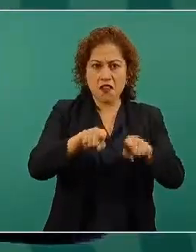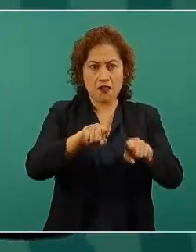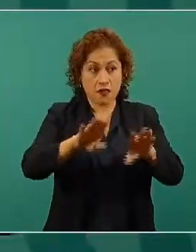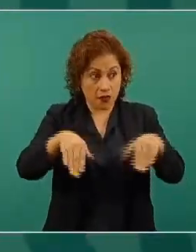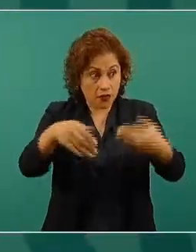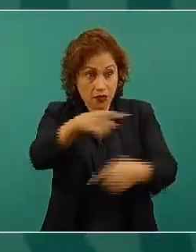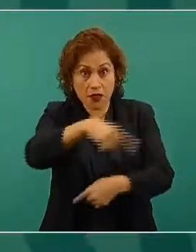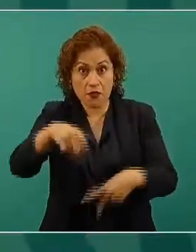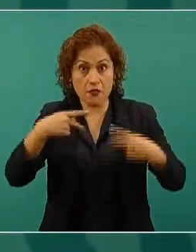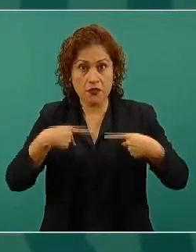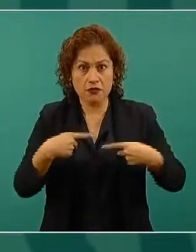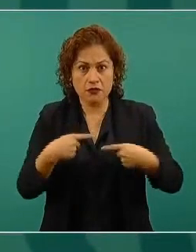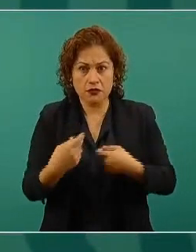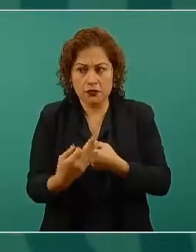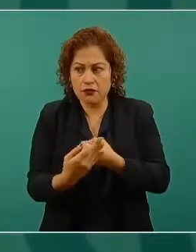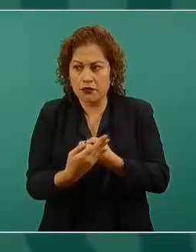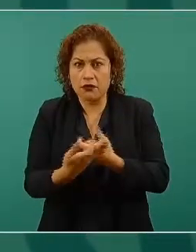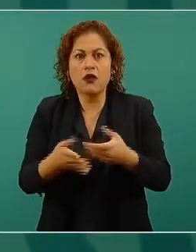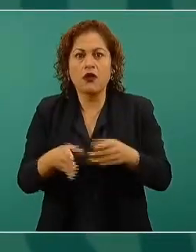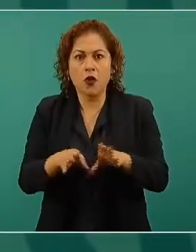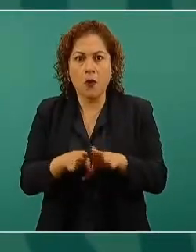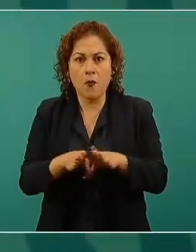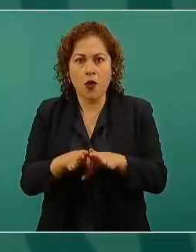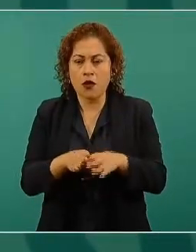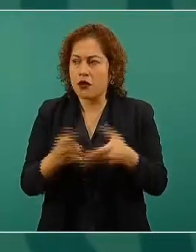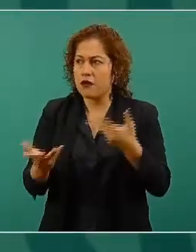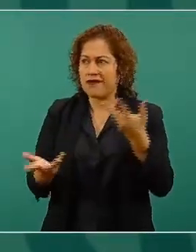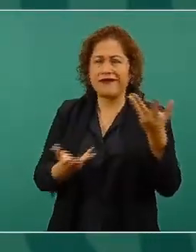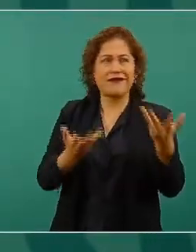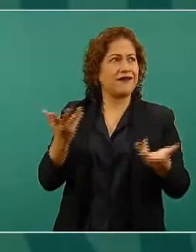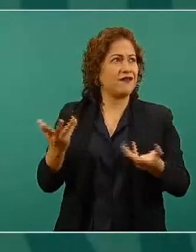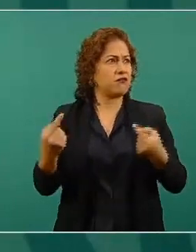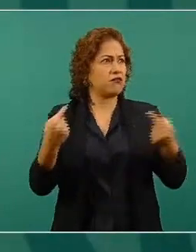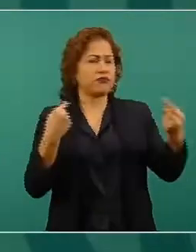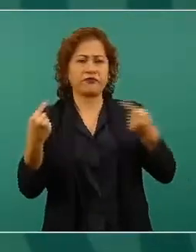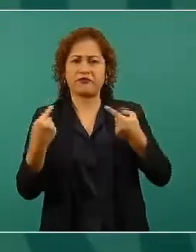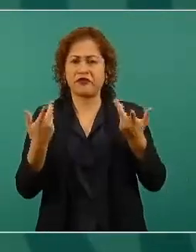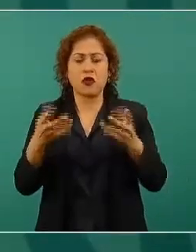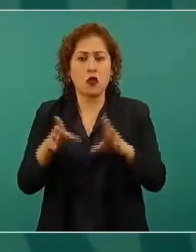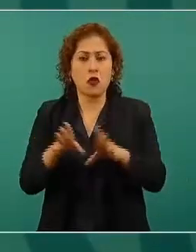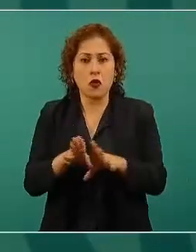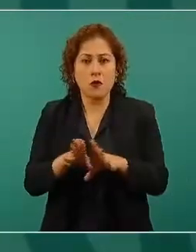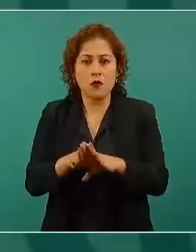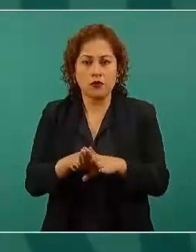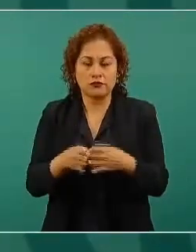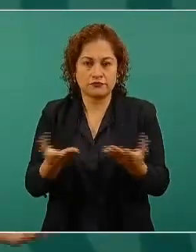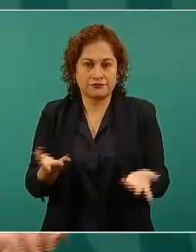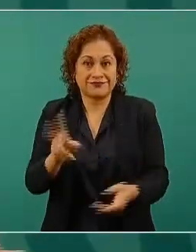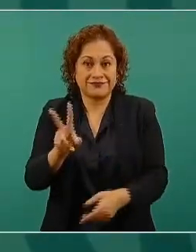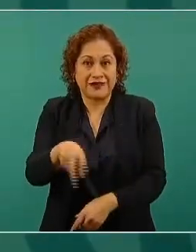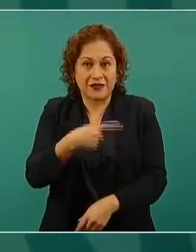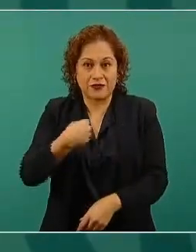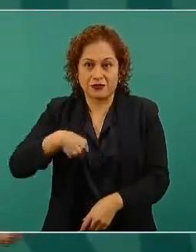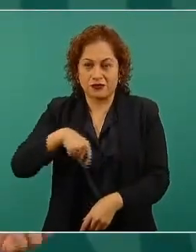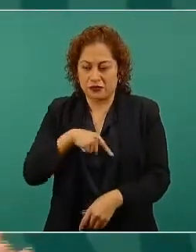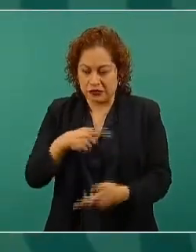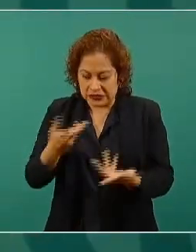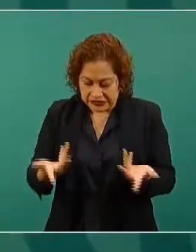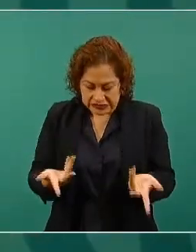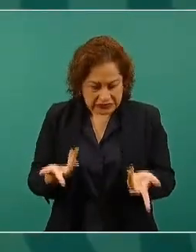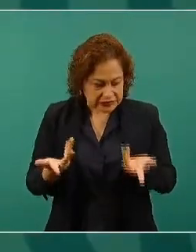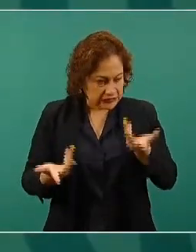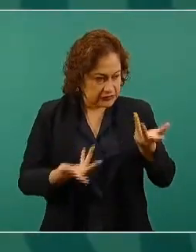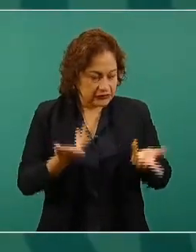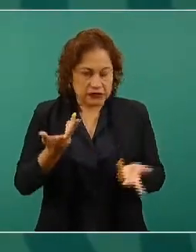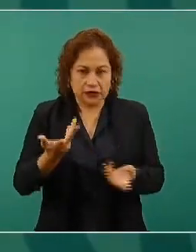de defenderlos esto lo repito y lo repito porque se ve como una